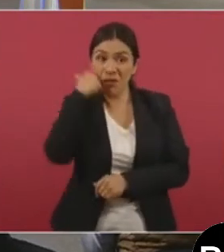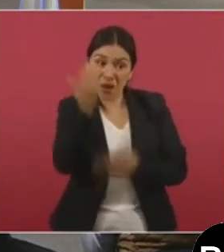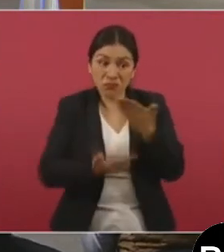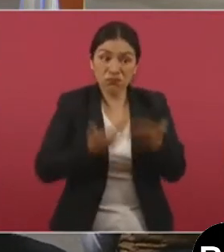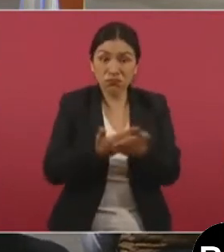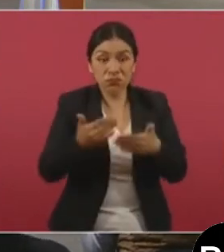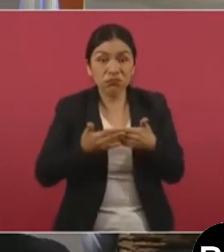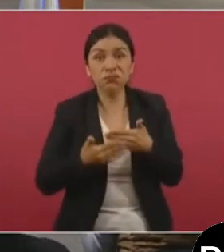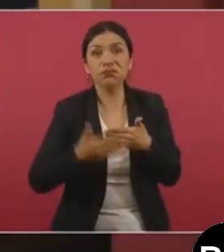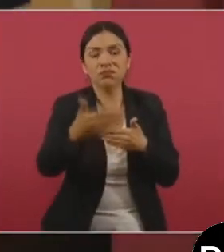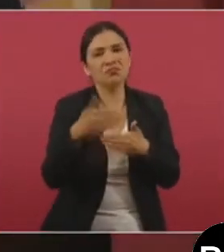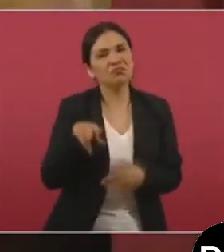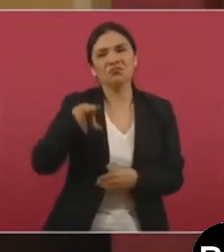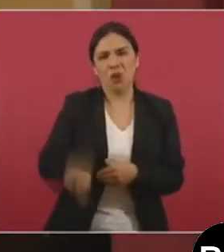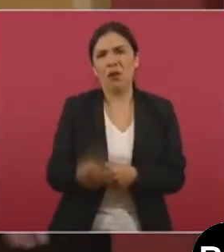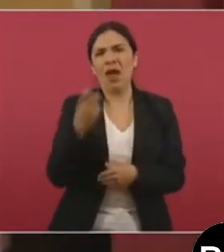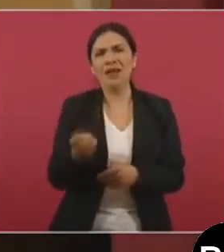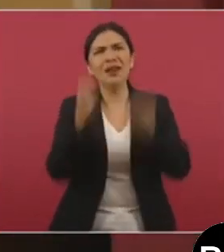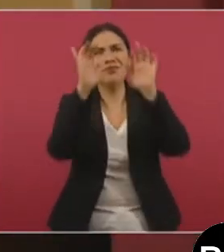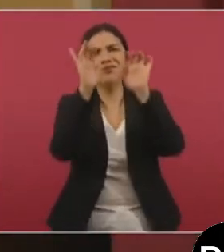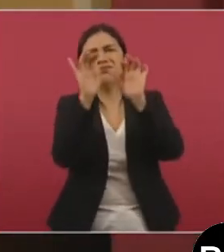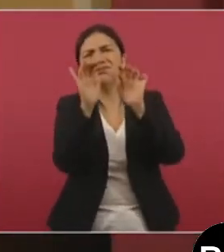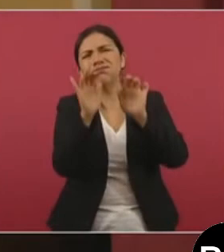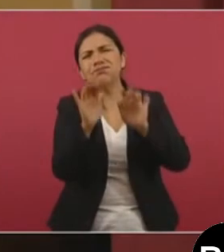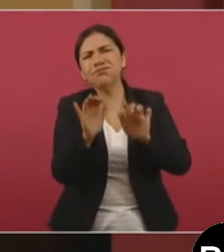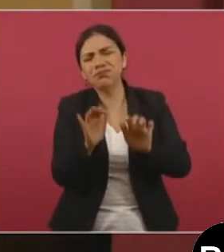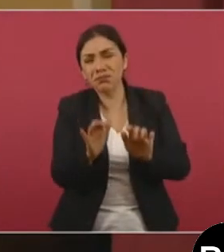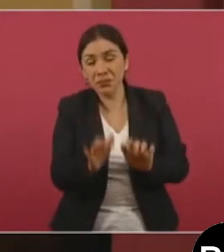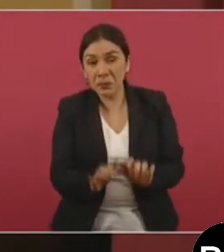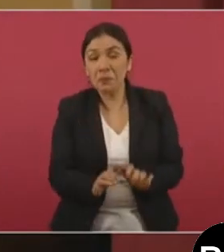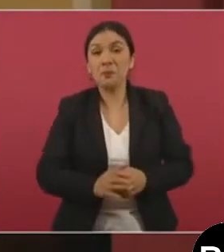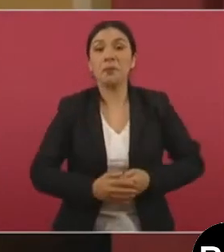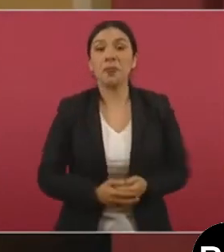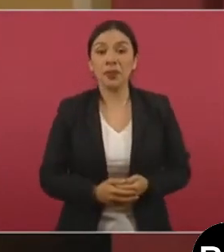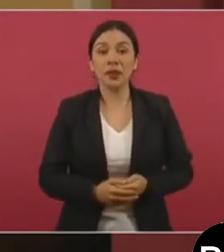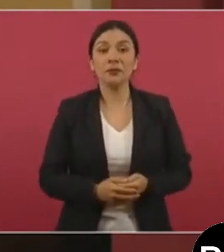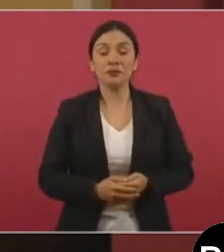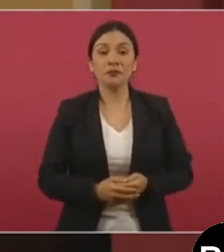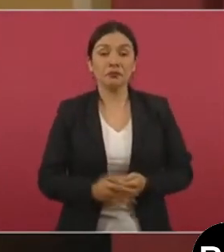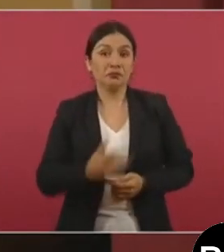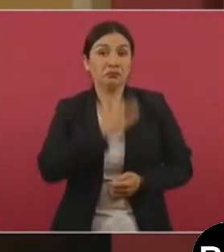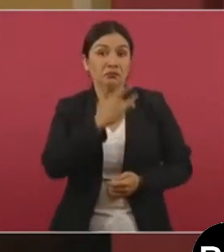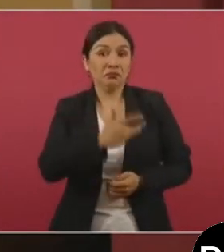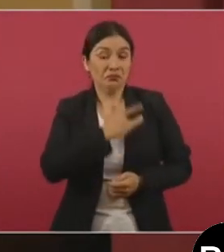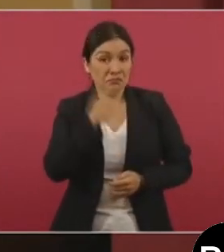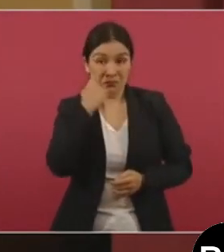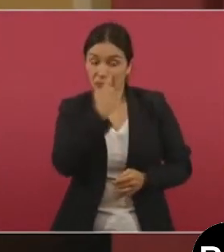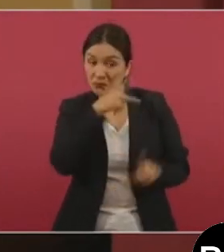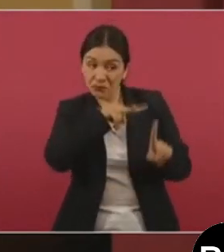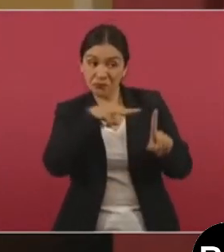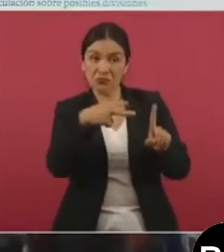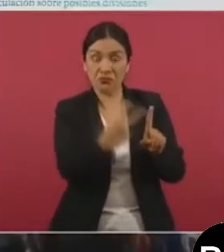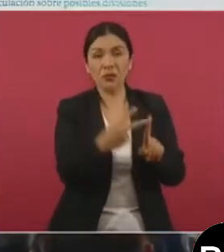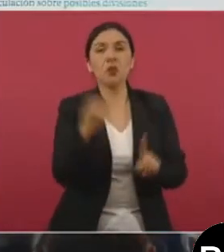y así por el estilo, desde el punto de vista política, la llamada